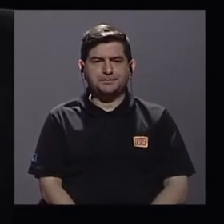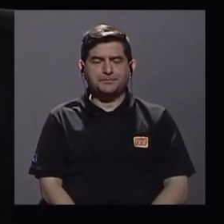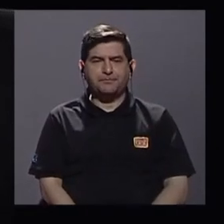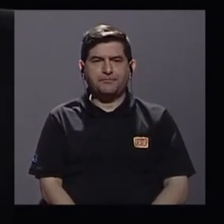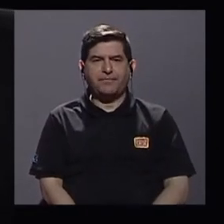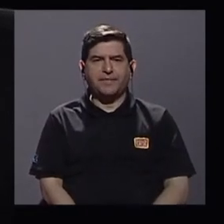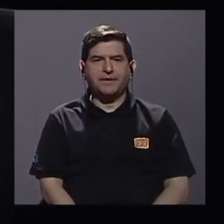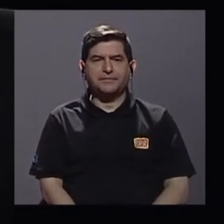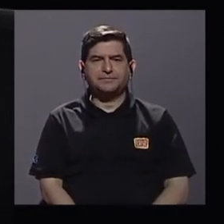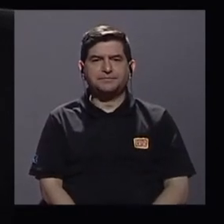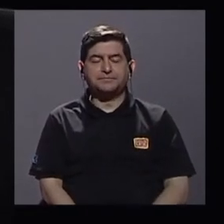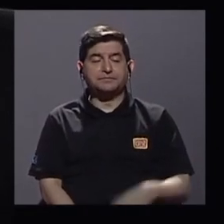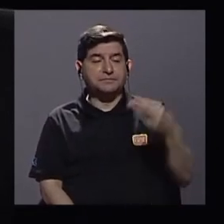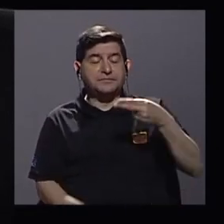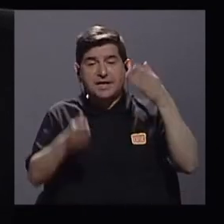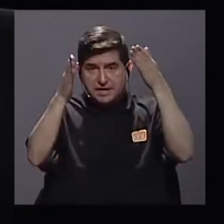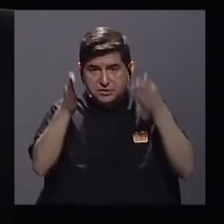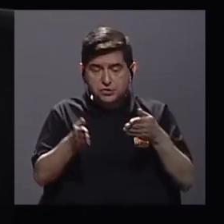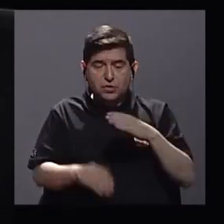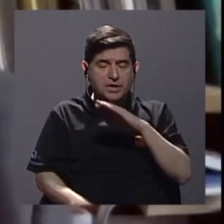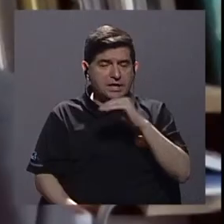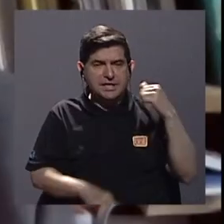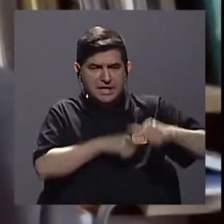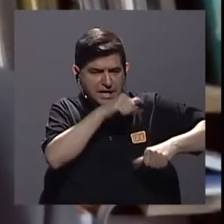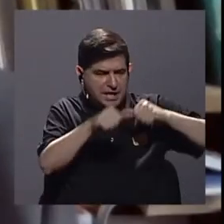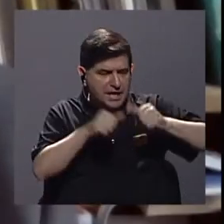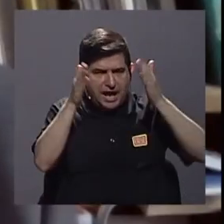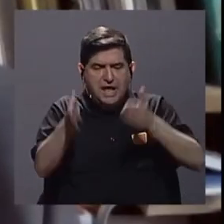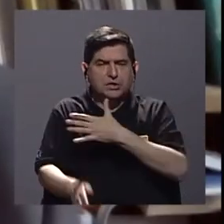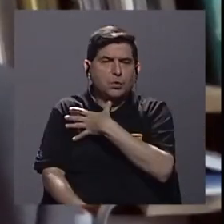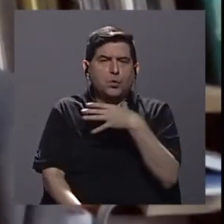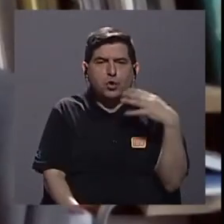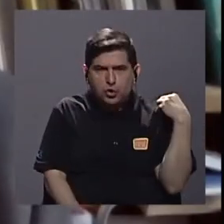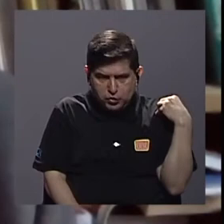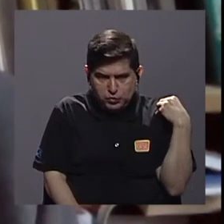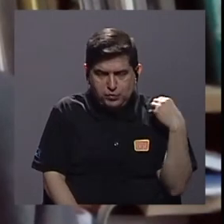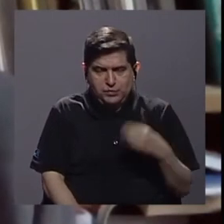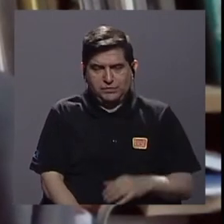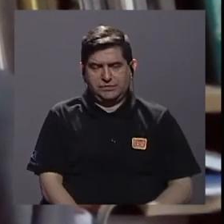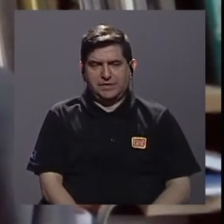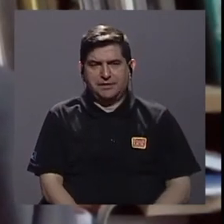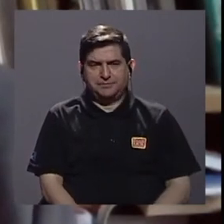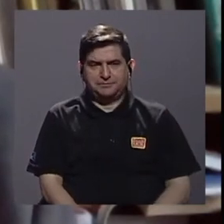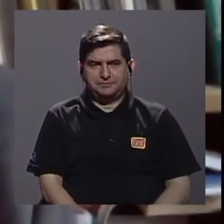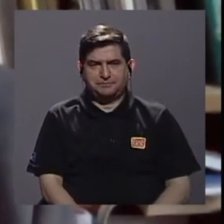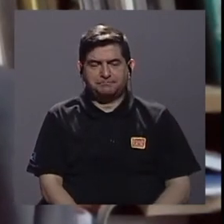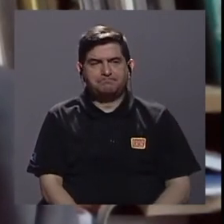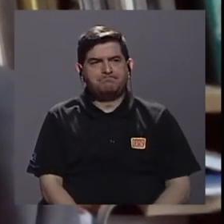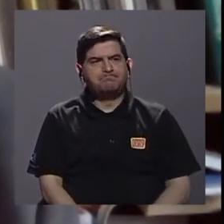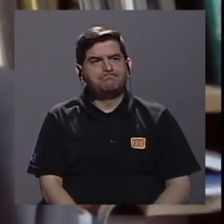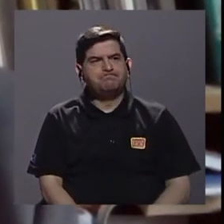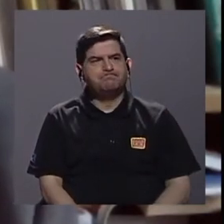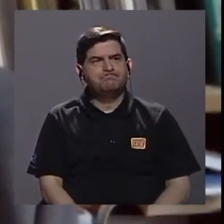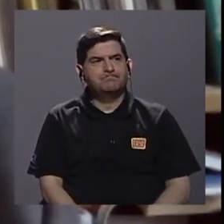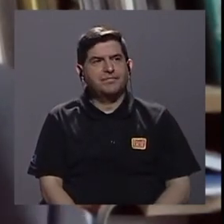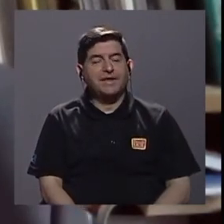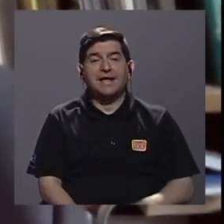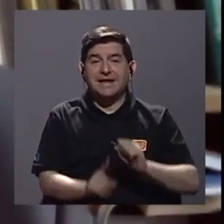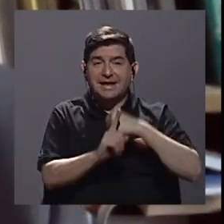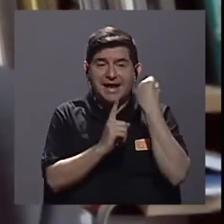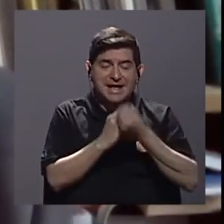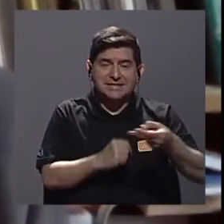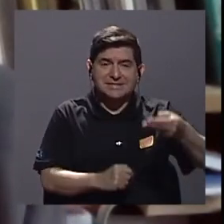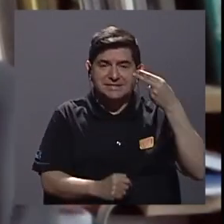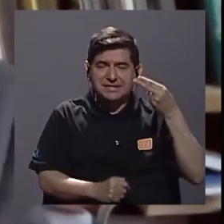A los historiadores y a los antropólogos les gusta, digamos, poner el el devenir histórico